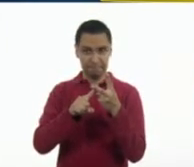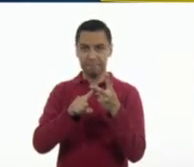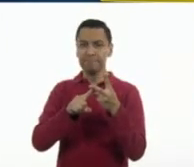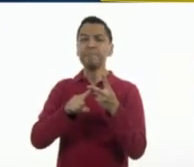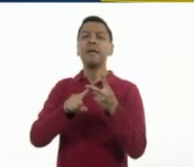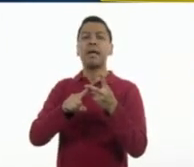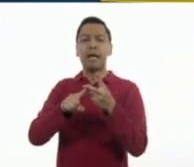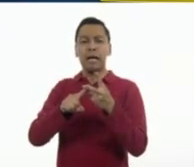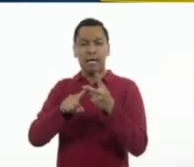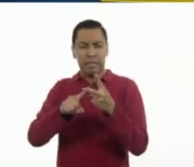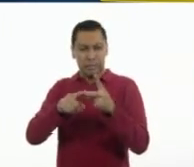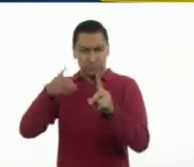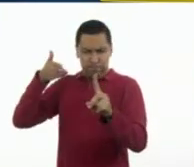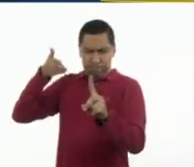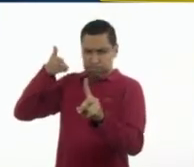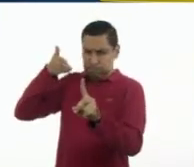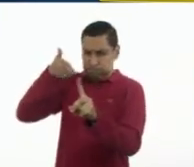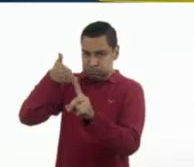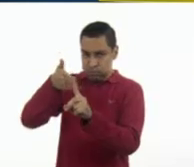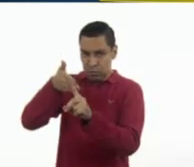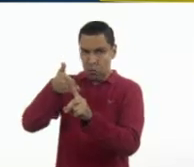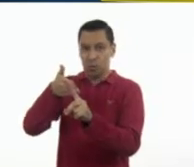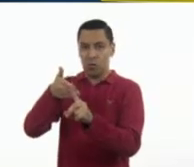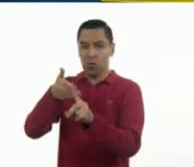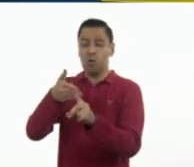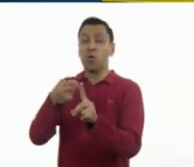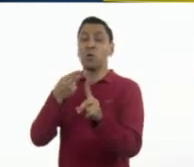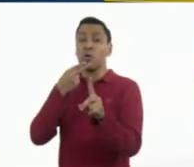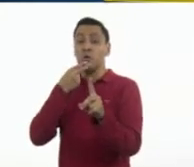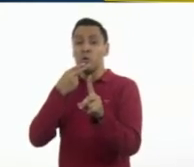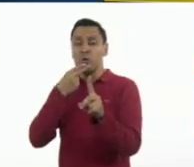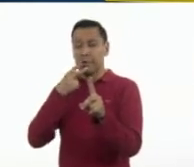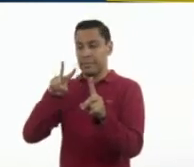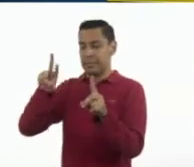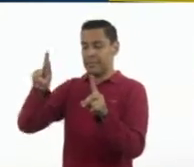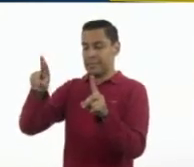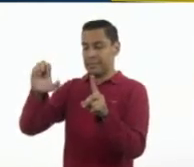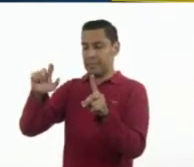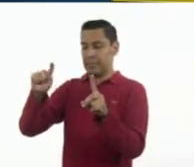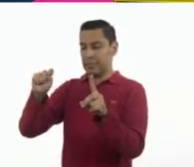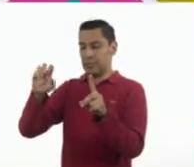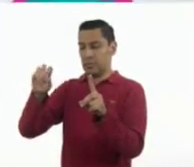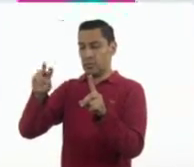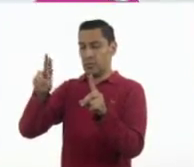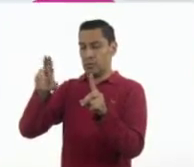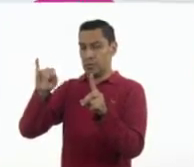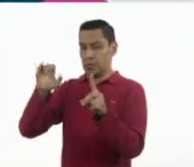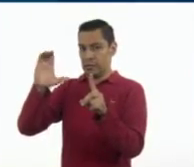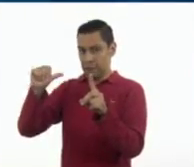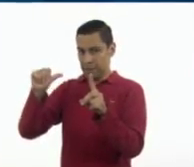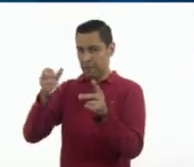propósito y el tercero es que usan la retórica como discurso. Ahora, ¿qué te parece si lo aplicamos y analizamos anuncios